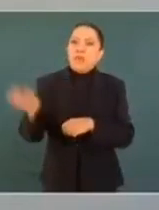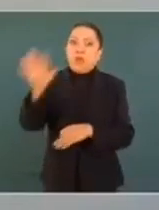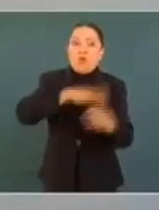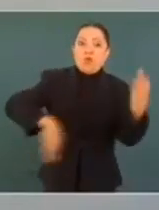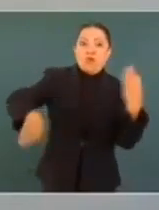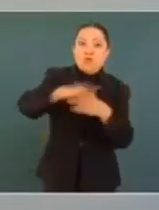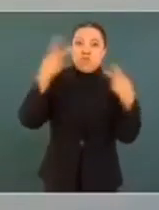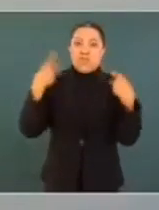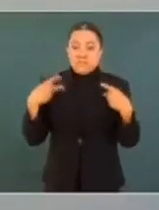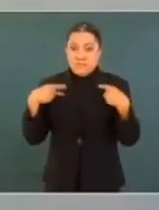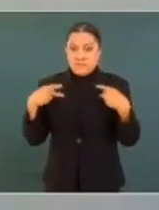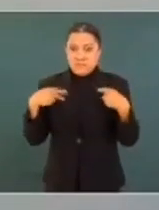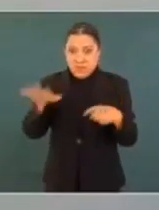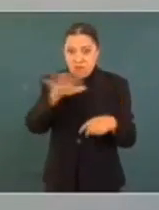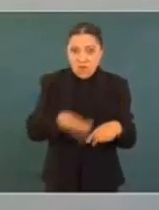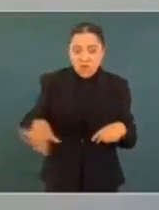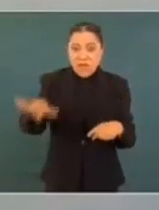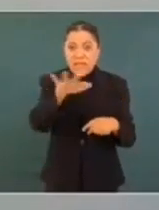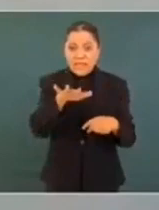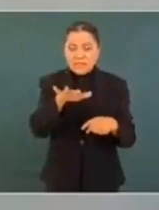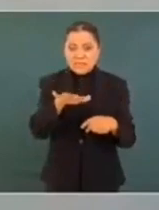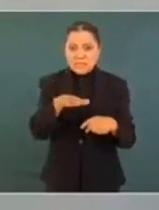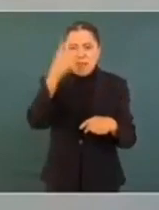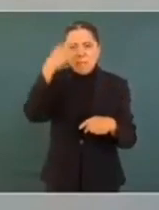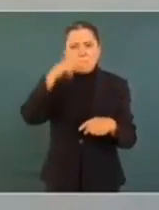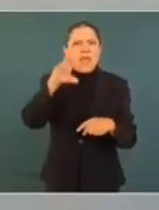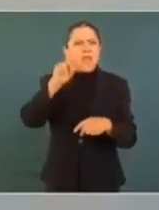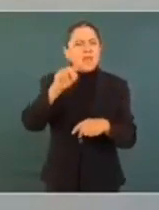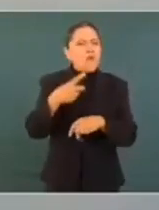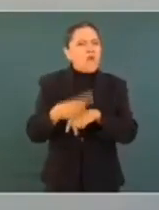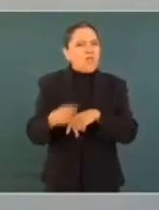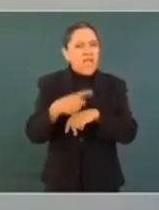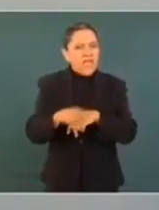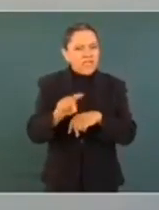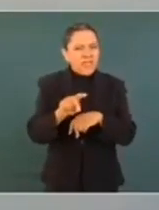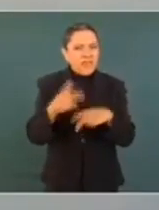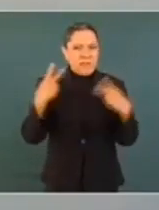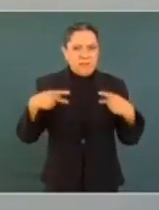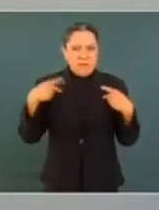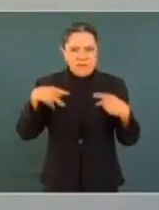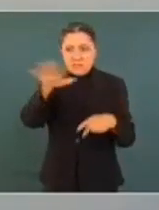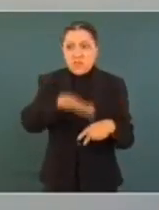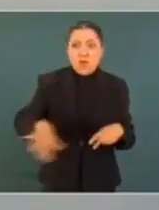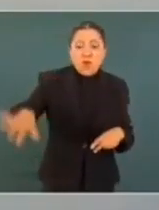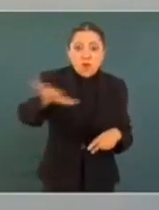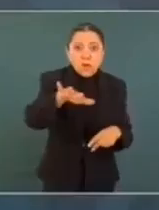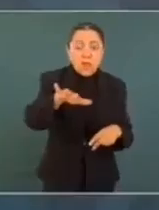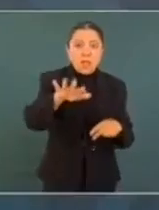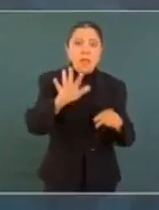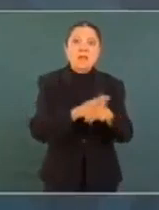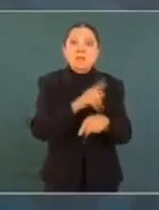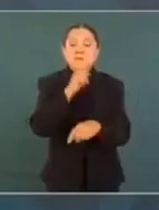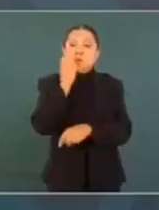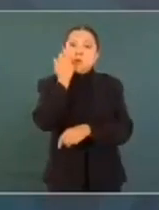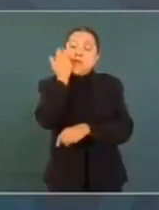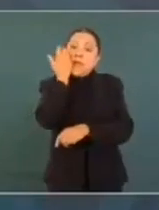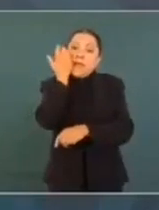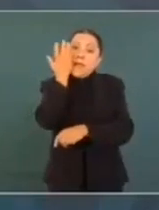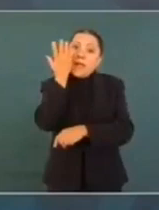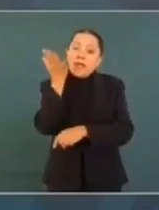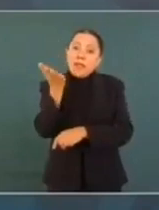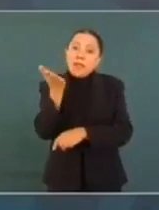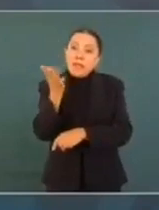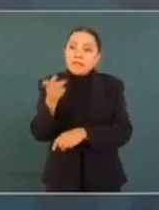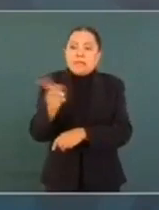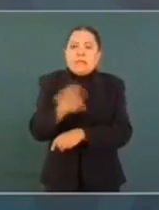no se afectara a civiles, porque iban a perder